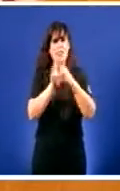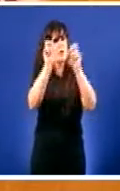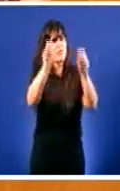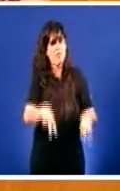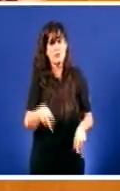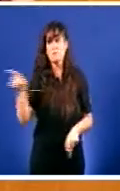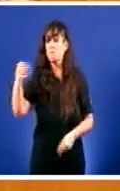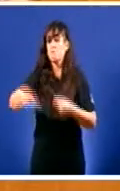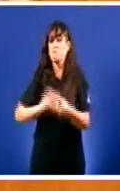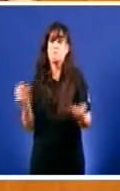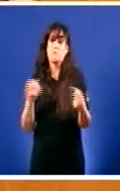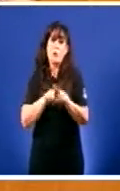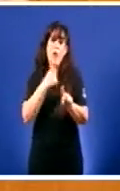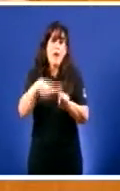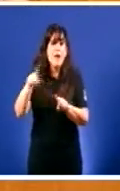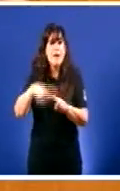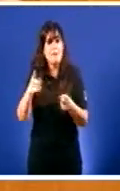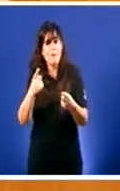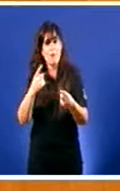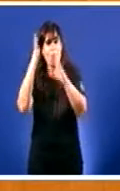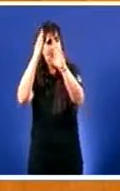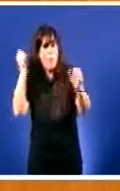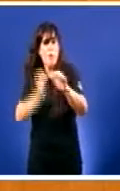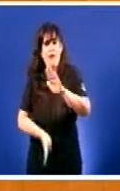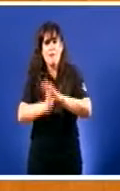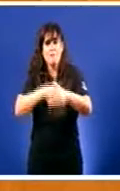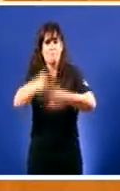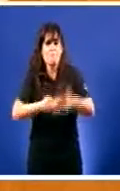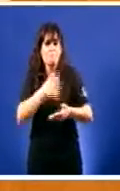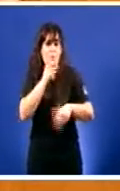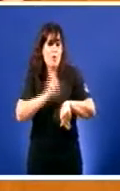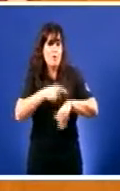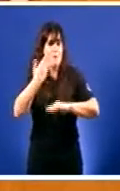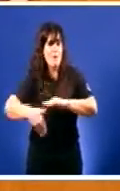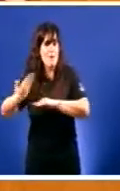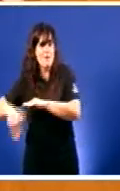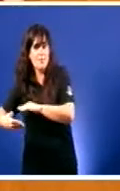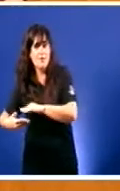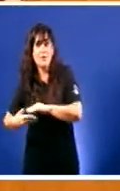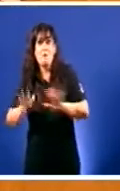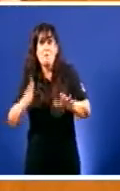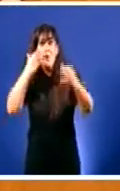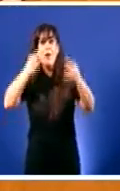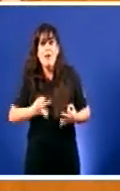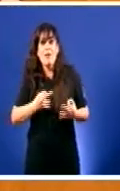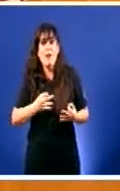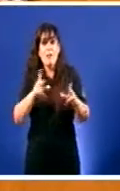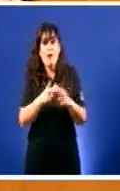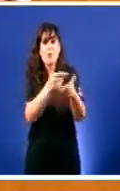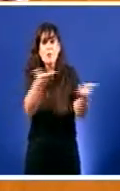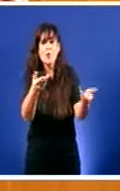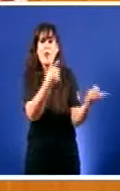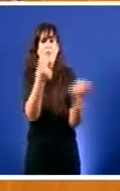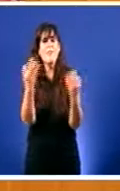burocrático de continuismo Cando o que requerían os tempos Era un exercicio de participación de toda a sociedade E sobre todo darlle